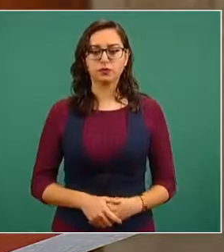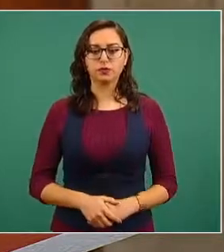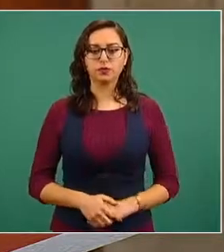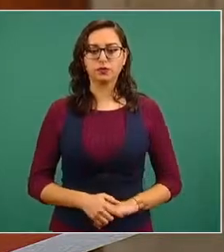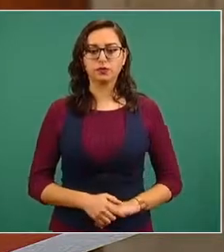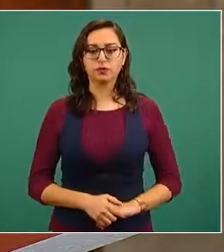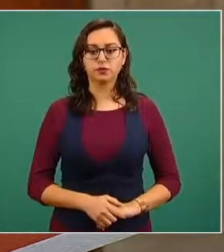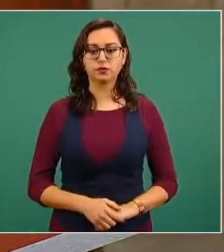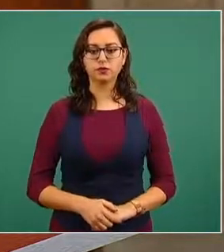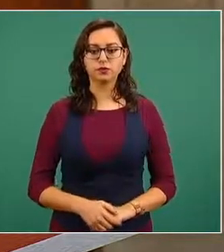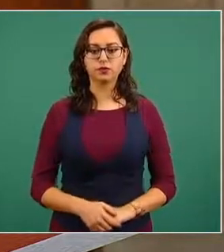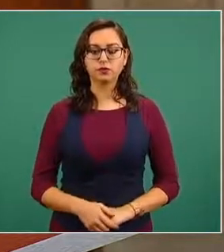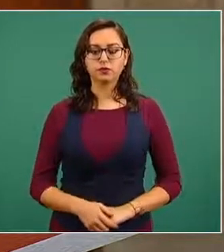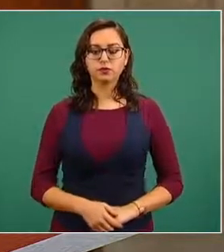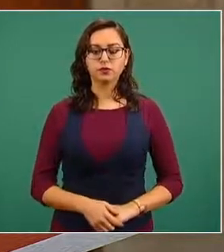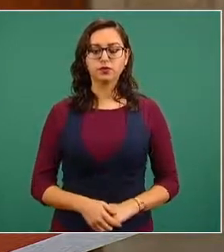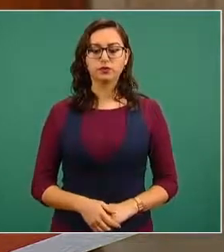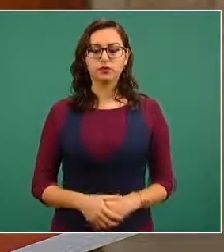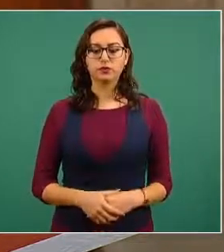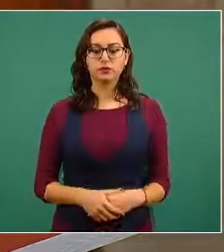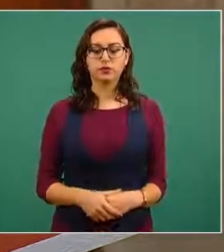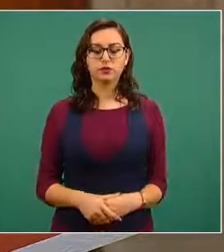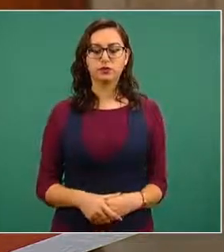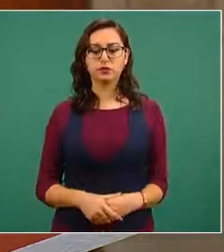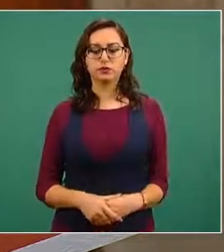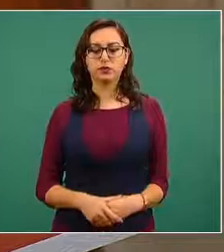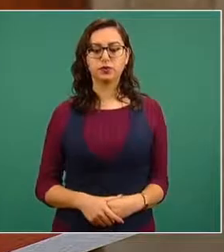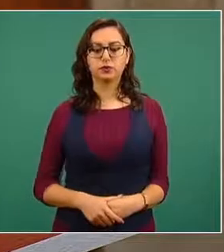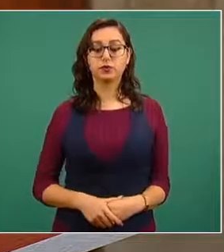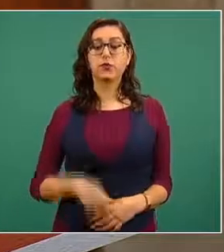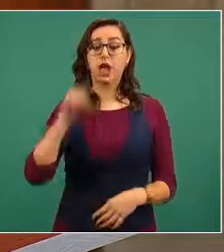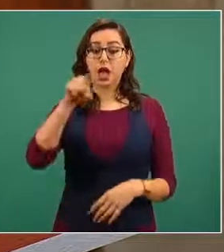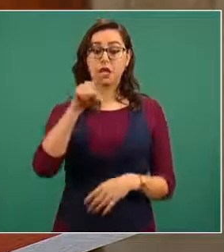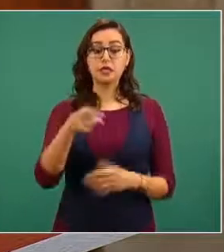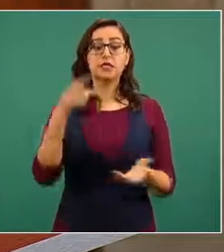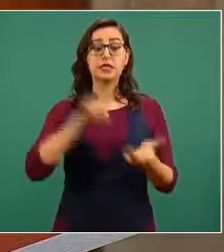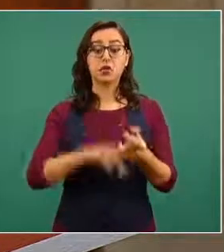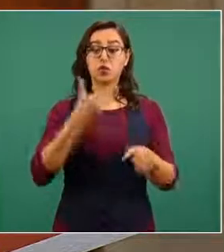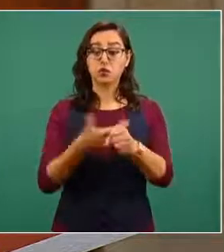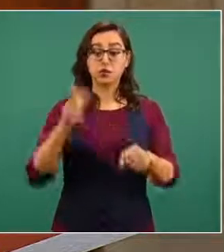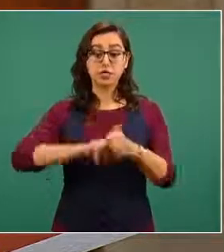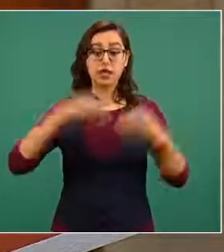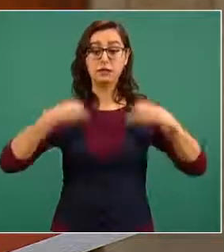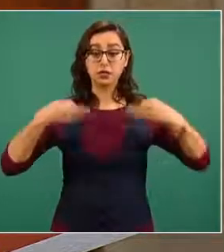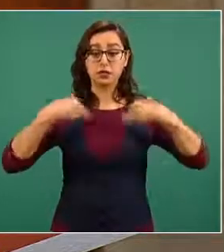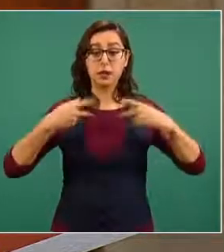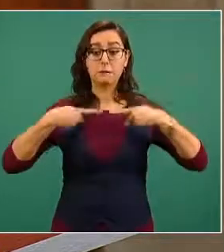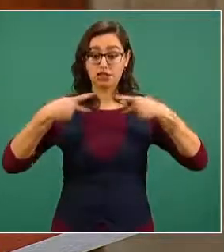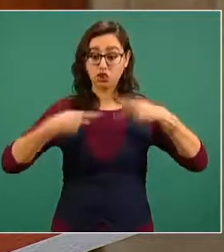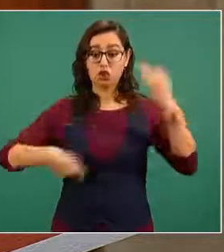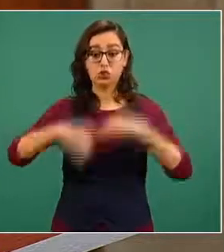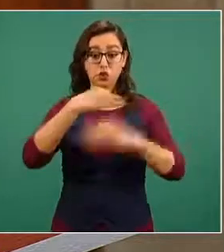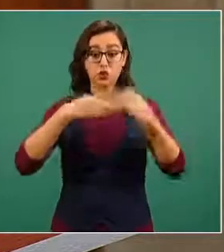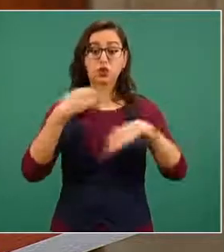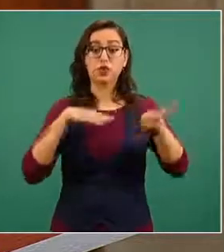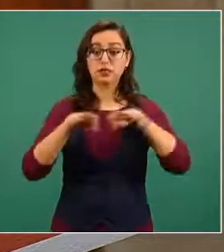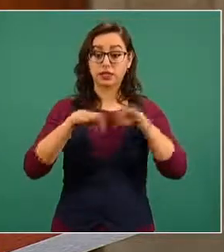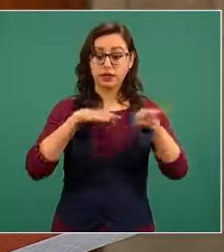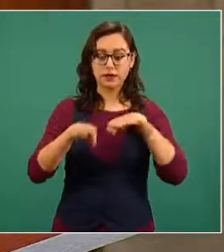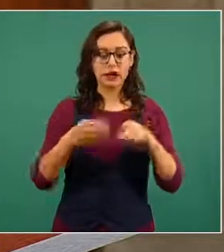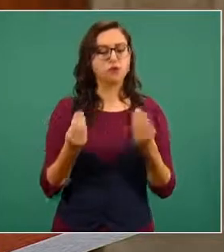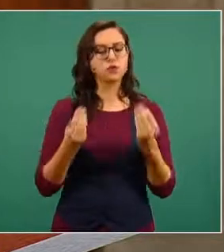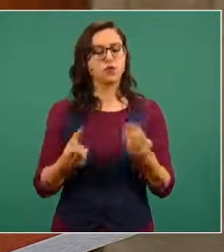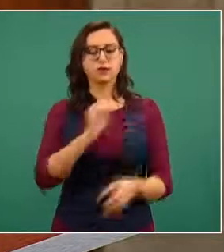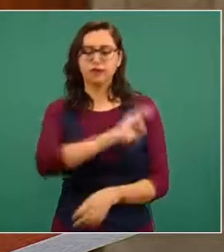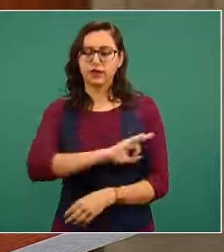a todos los que trabajan en el hospital de Hermosillo, Sonora.